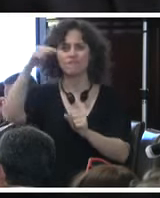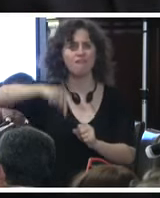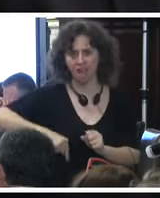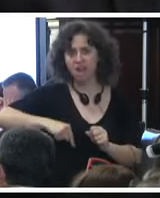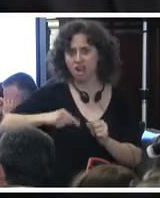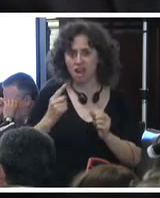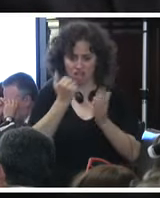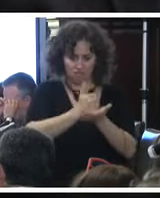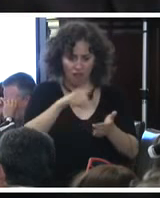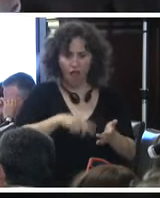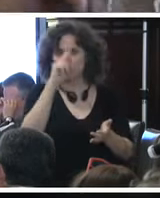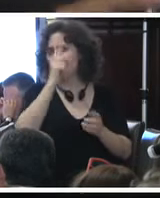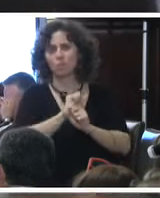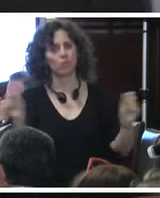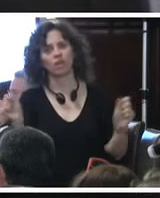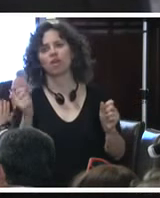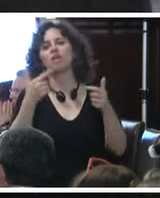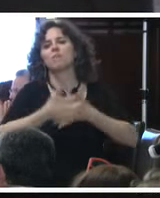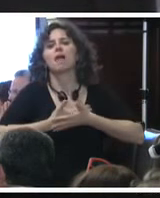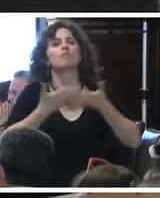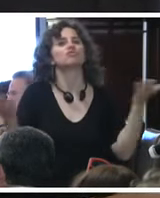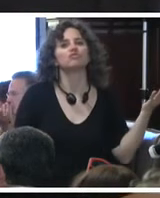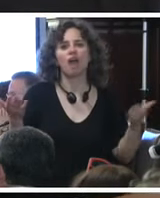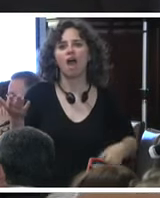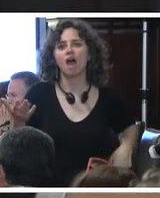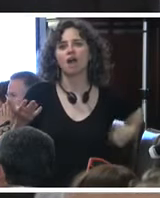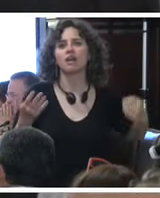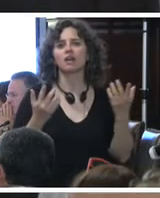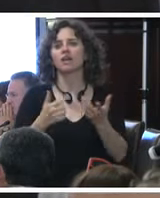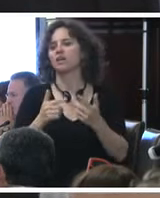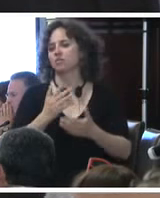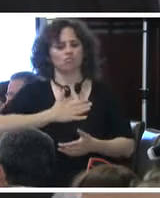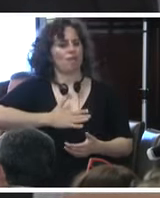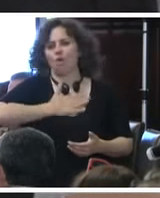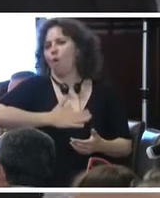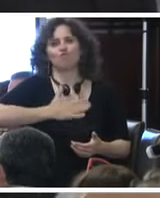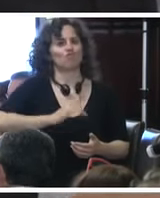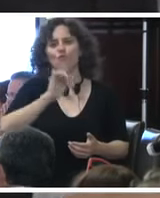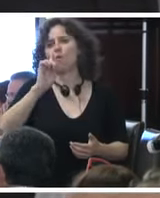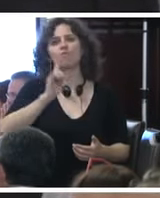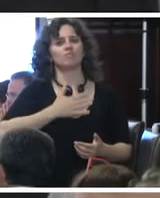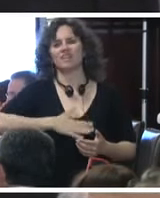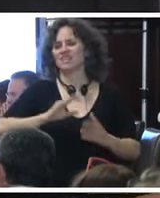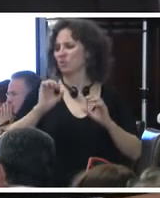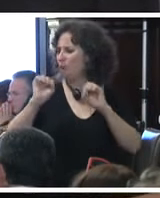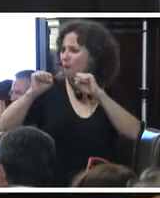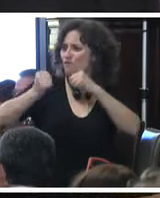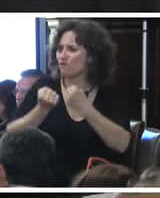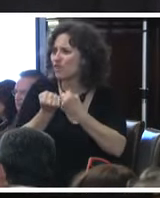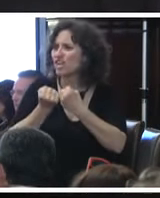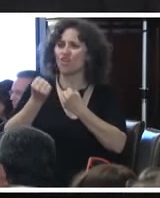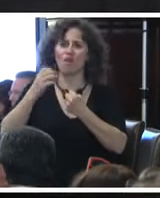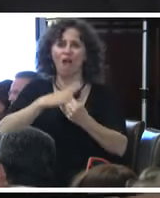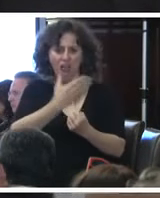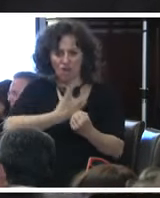hasta acá a mostrarles las inconformidades, la frialdad de